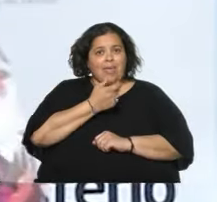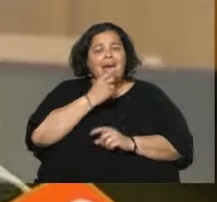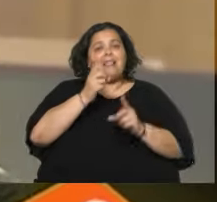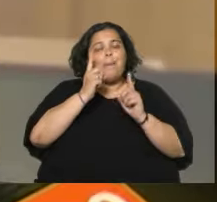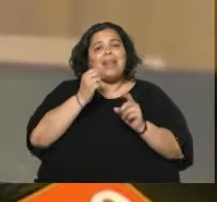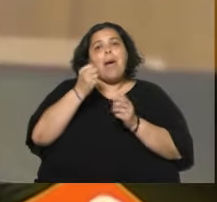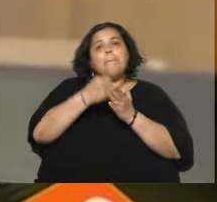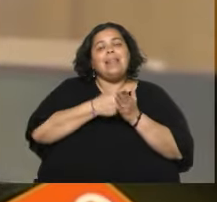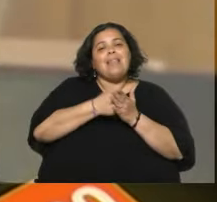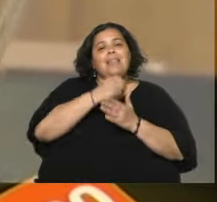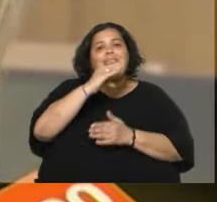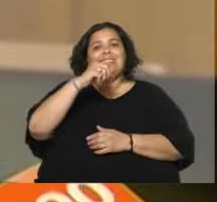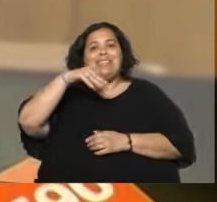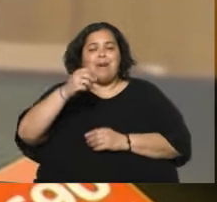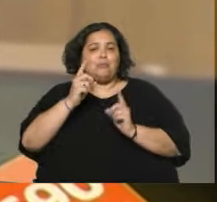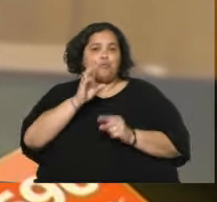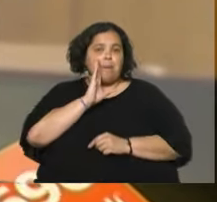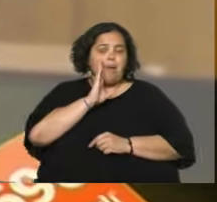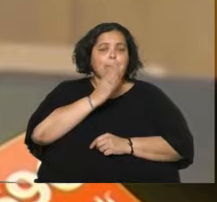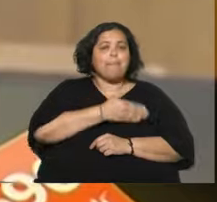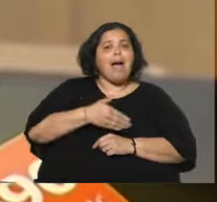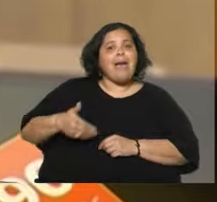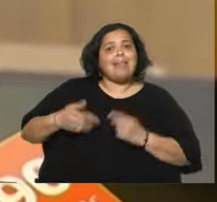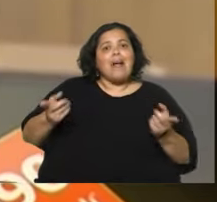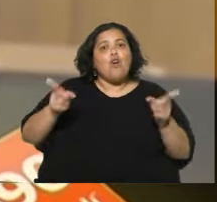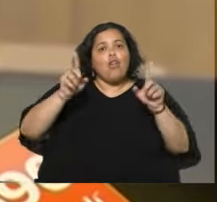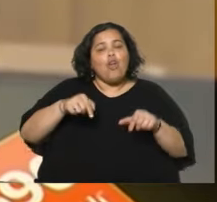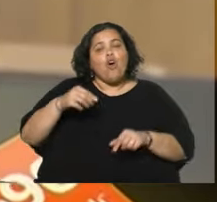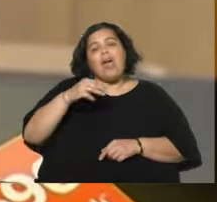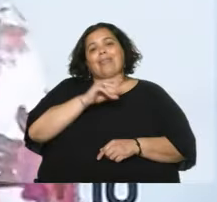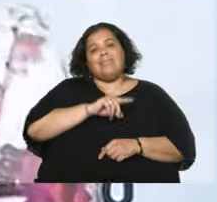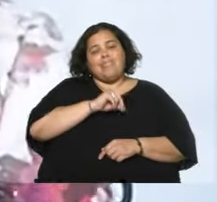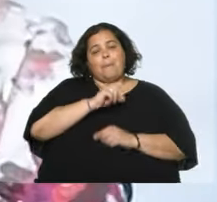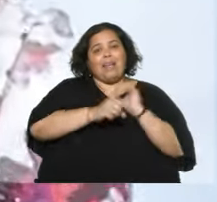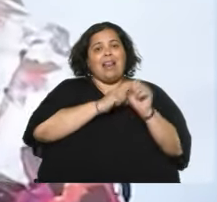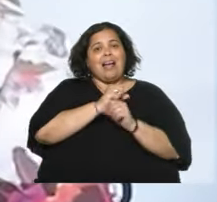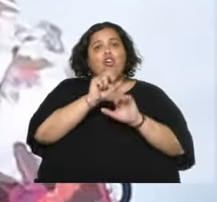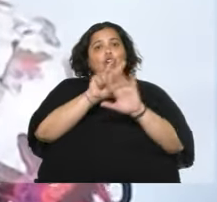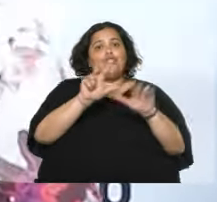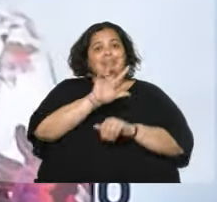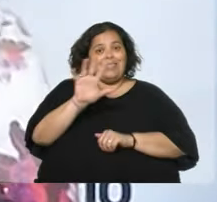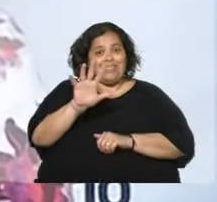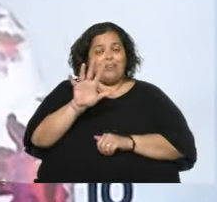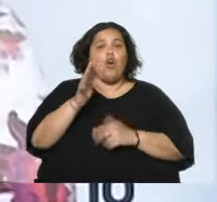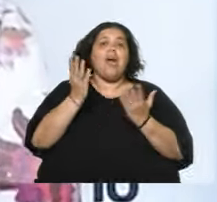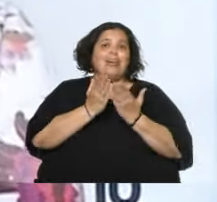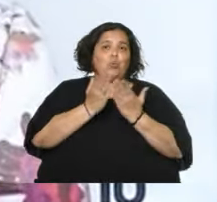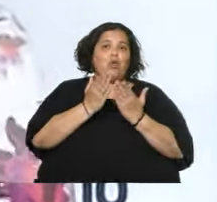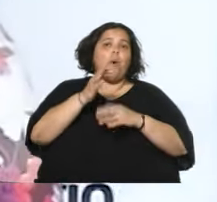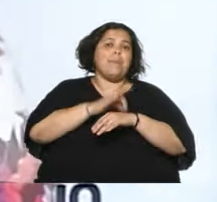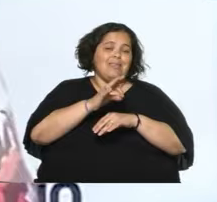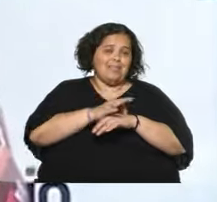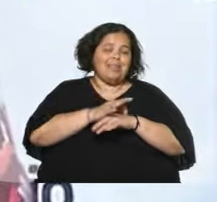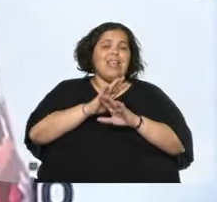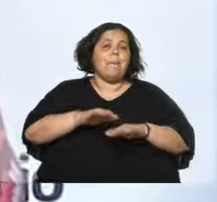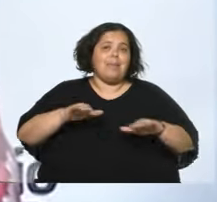CIMA. Su madre era maestra. Volvió en diciembre de 1985. Estudió medicina y es pediatra. Tiene tres hijas